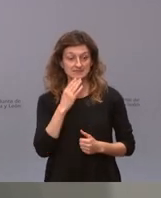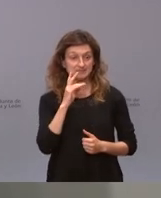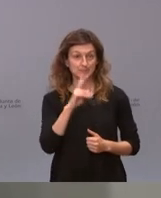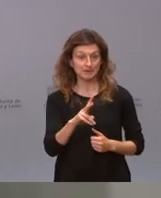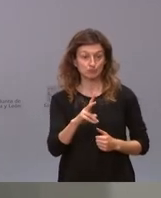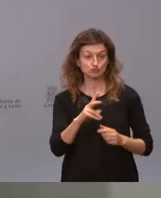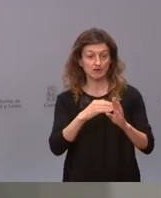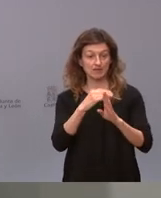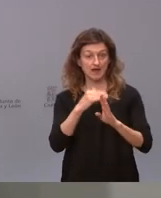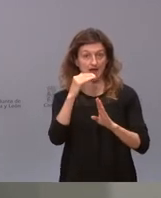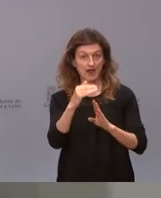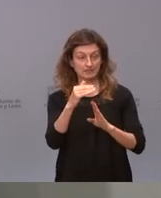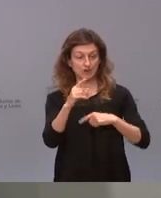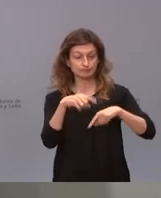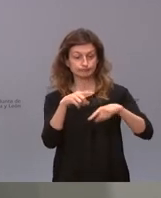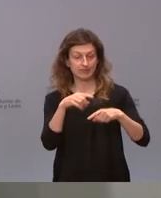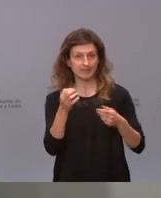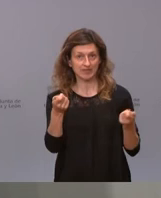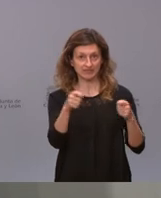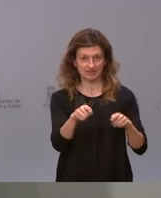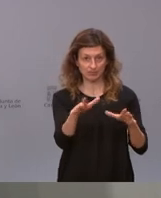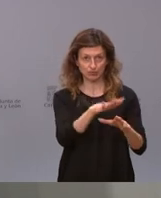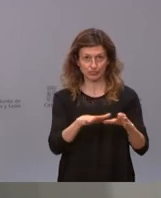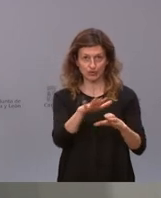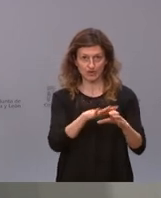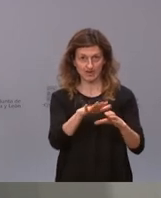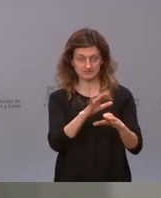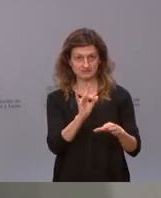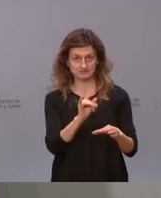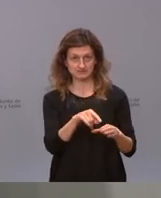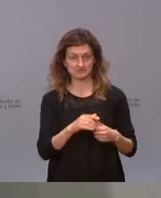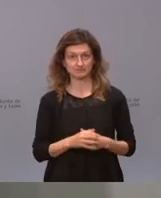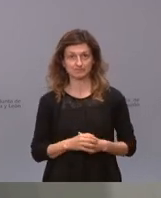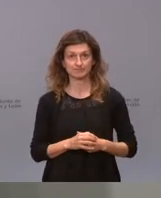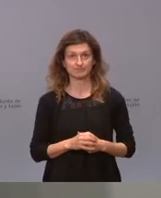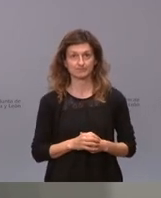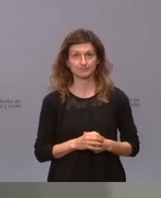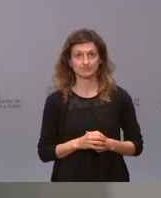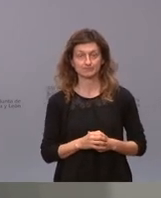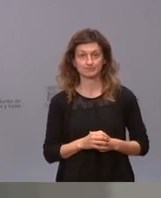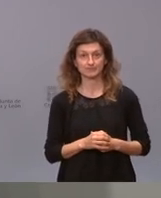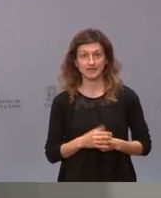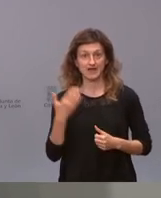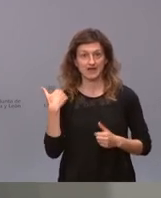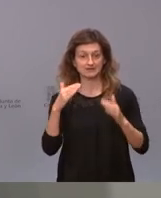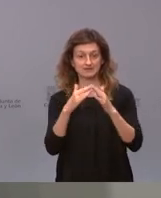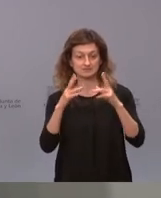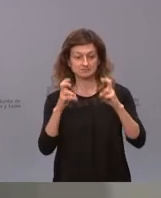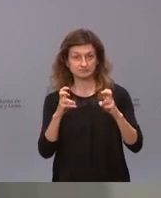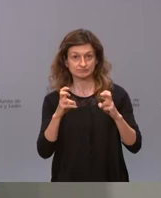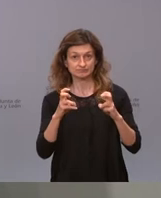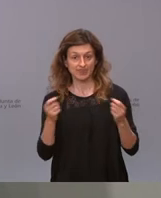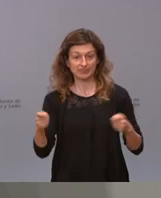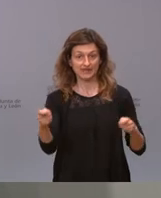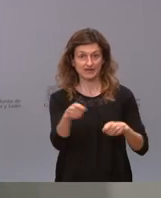alta y queremos limitar la movilidad porque en el espinar hay una incidencia alta lo que hacía el confinamiento perimetral era